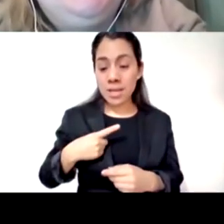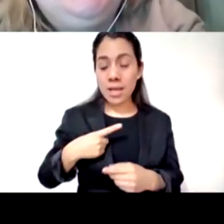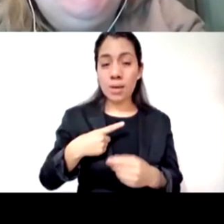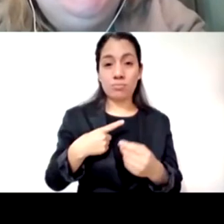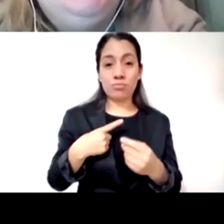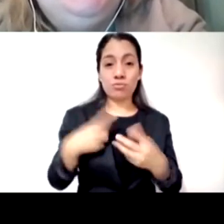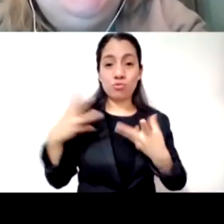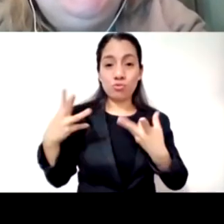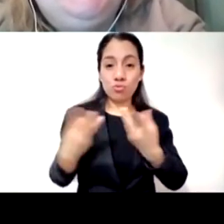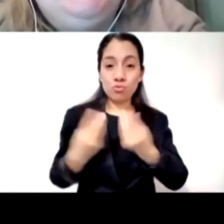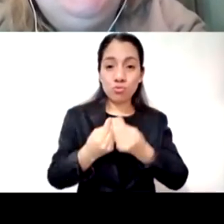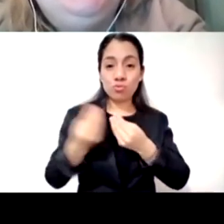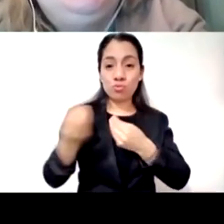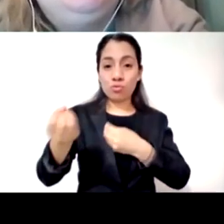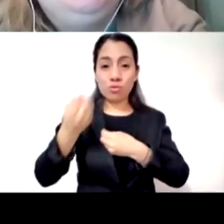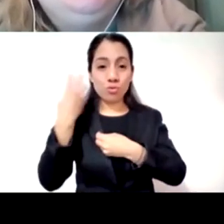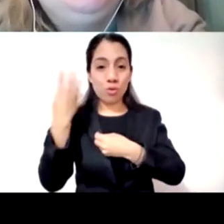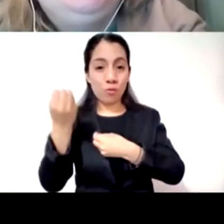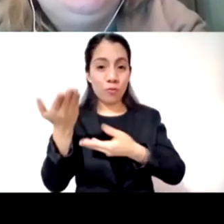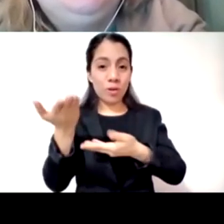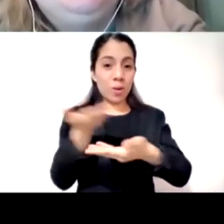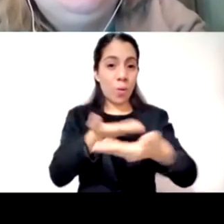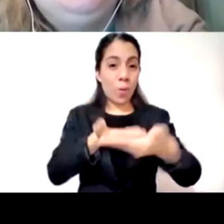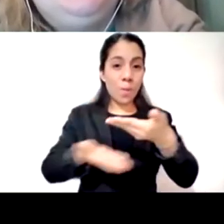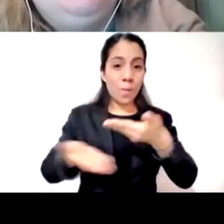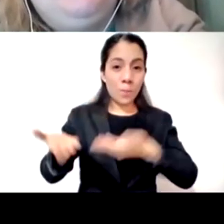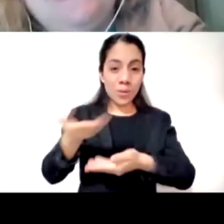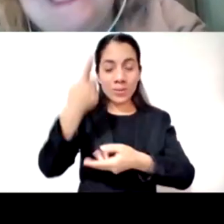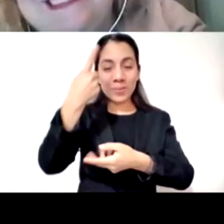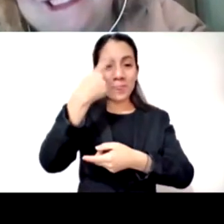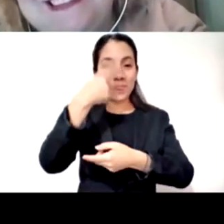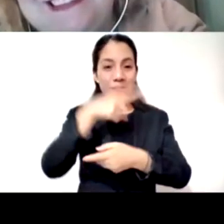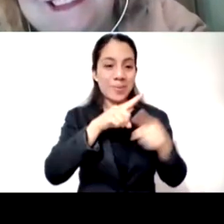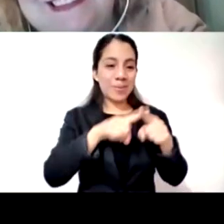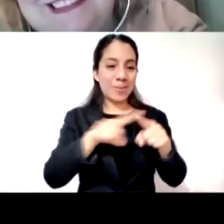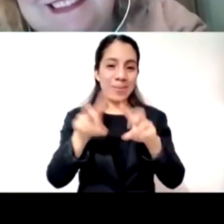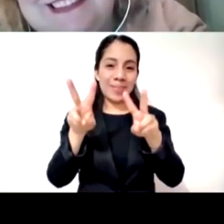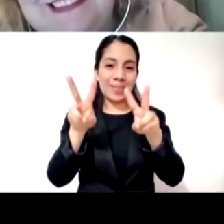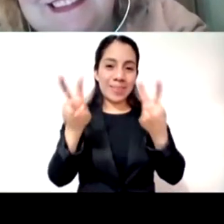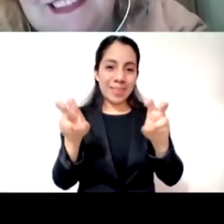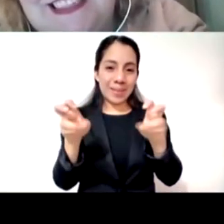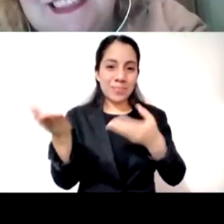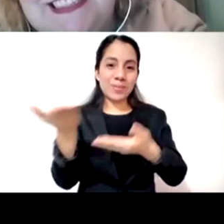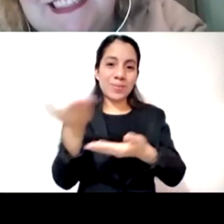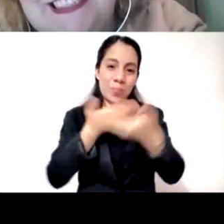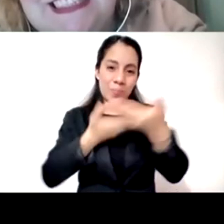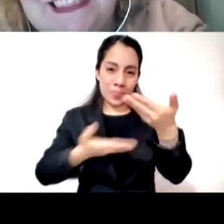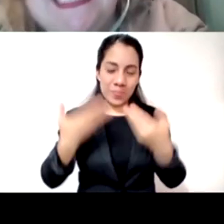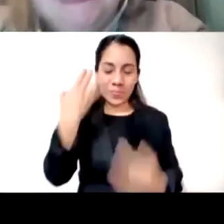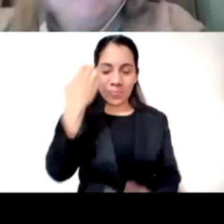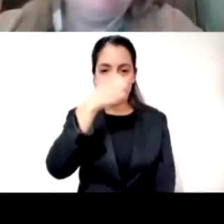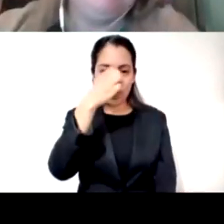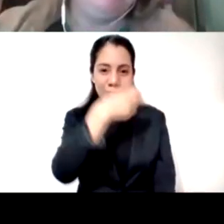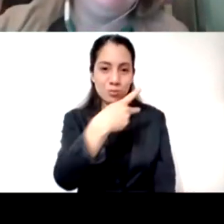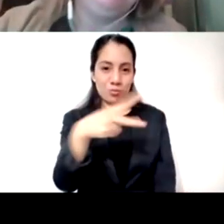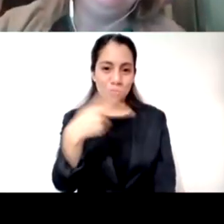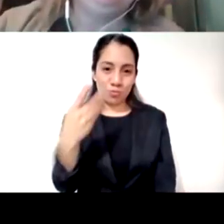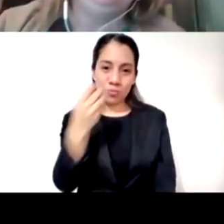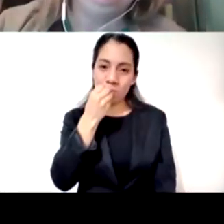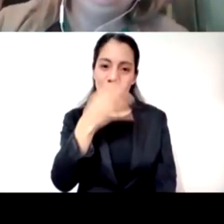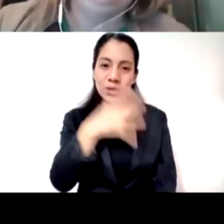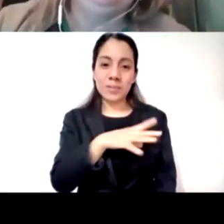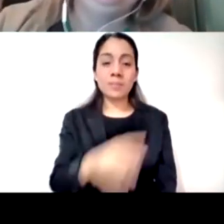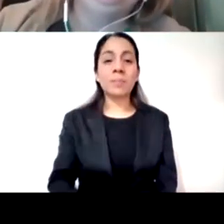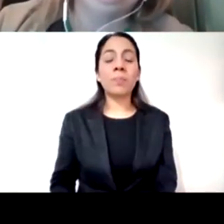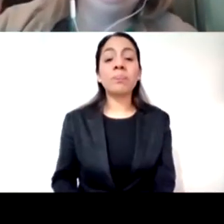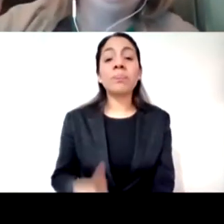y compartiendo tantas cosas lindas gracias a ti querida reina pues yo